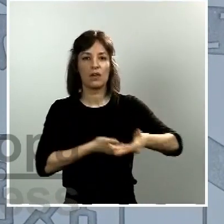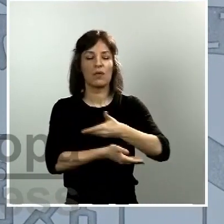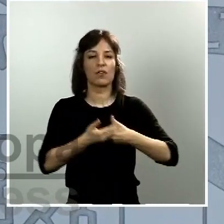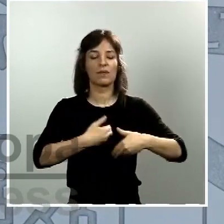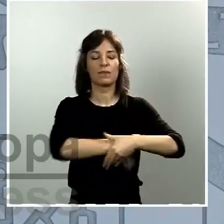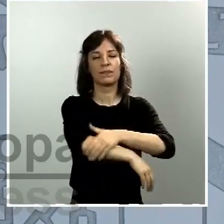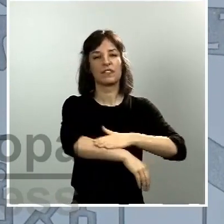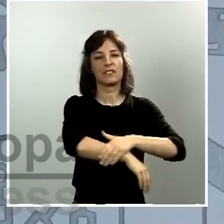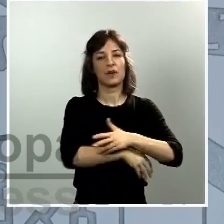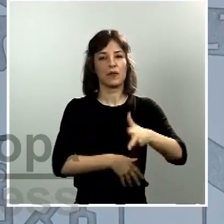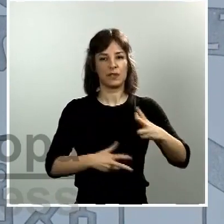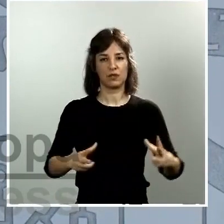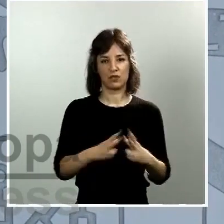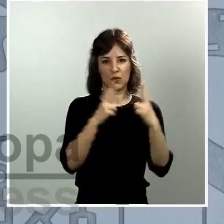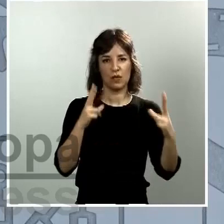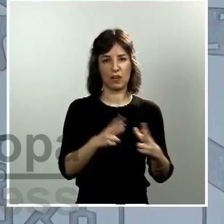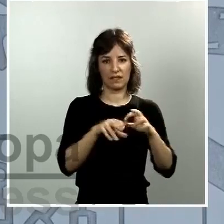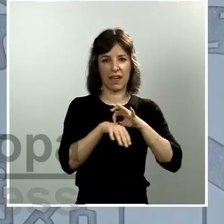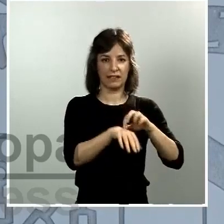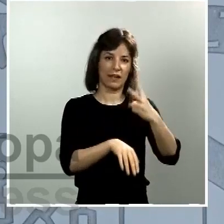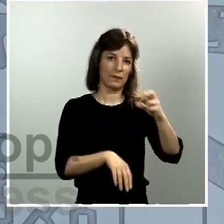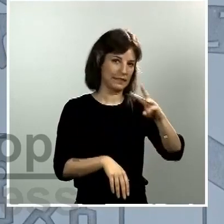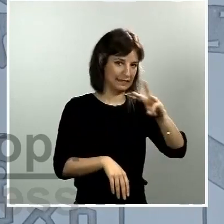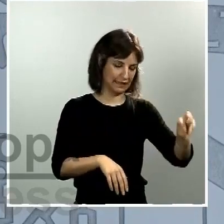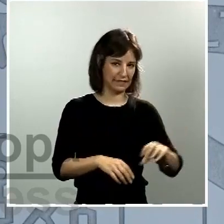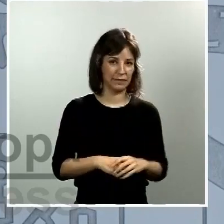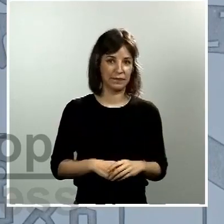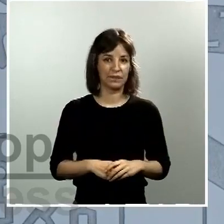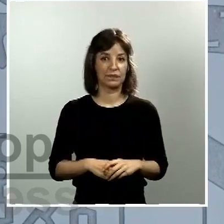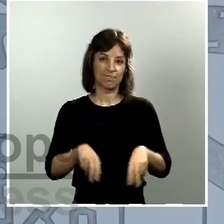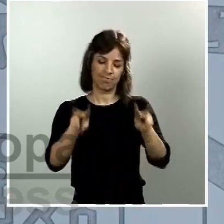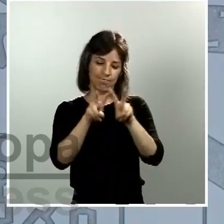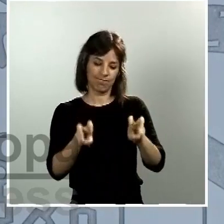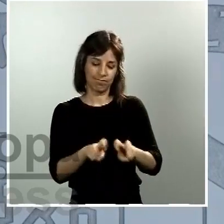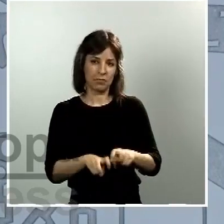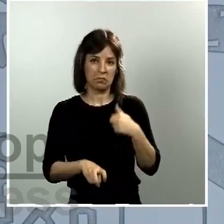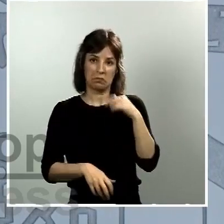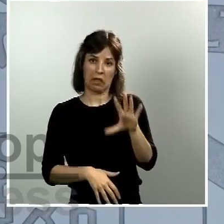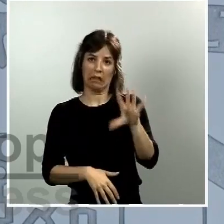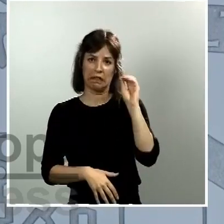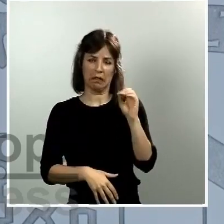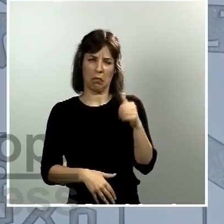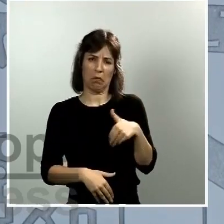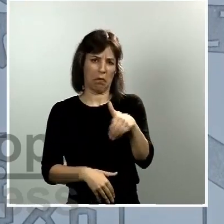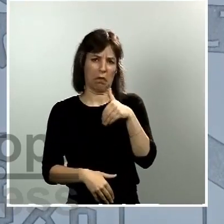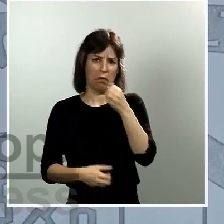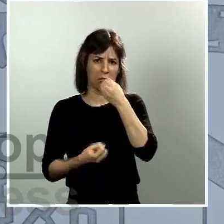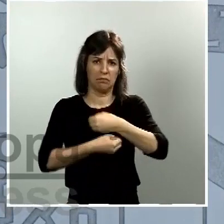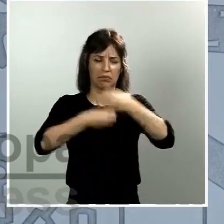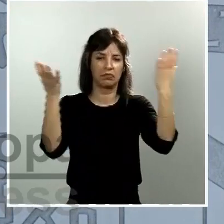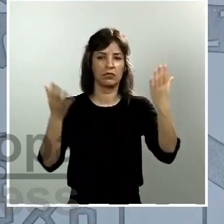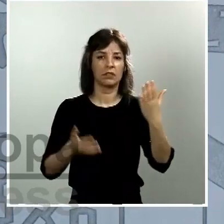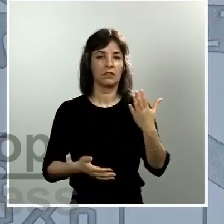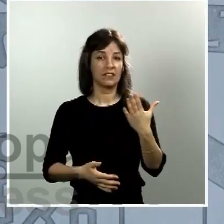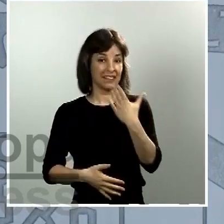Derechos Sociales y Agenda 2030 y yo entiendo que los tendremos en breve. Lo cierto es que la entrada de